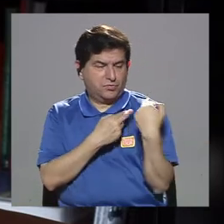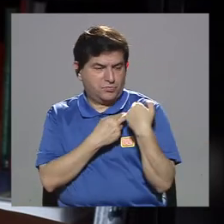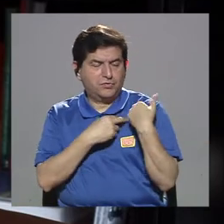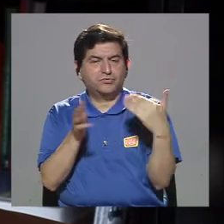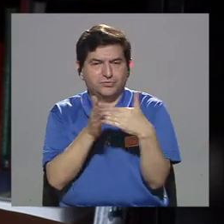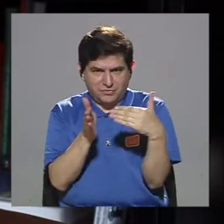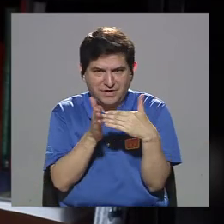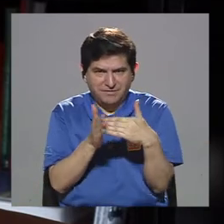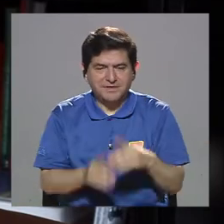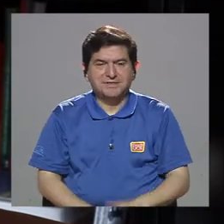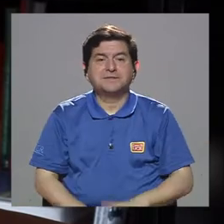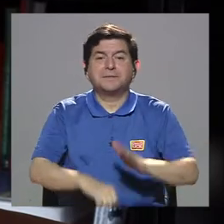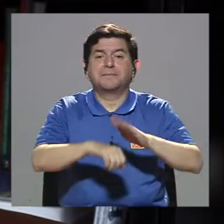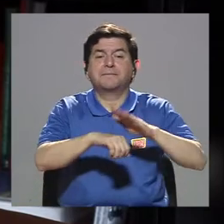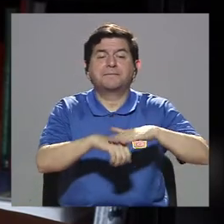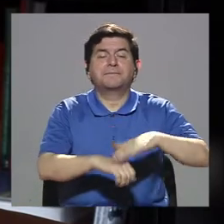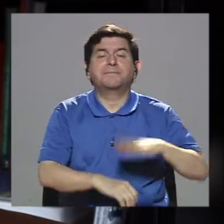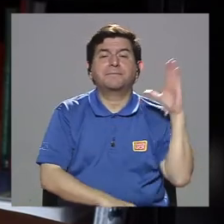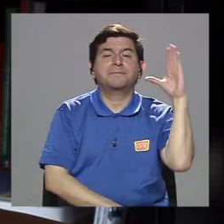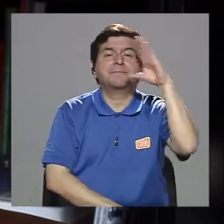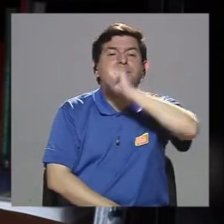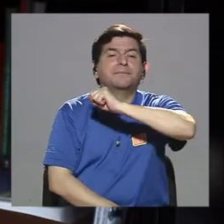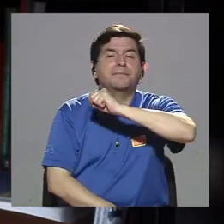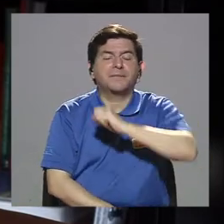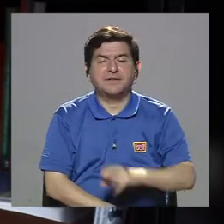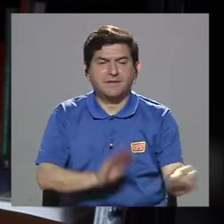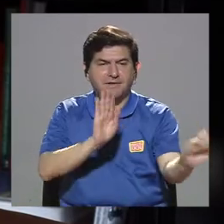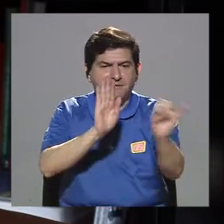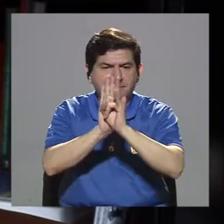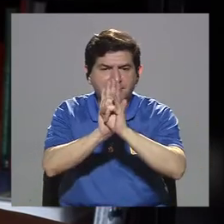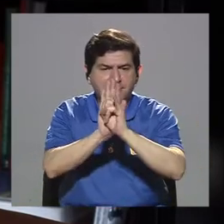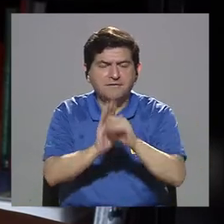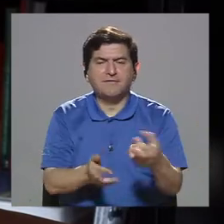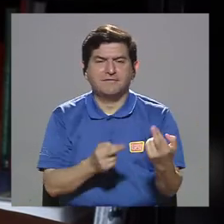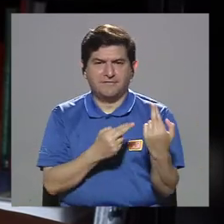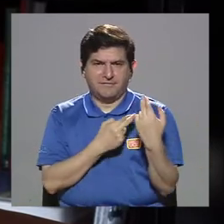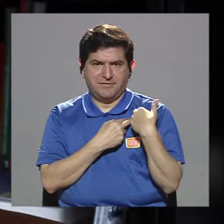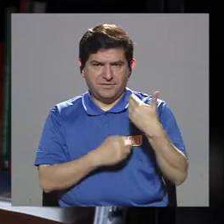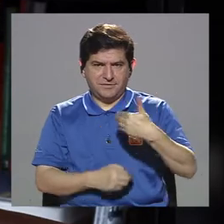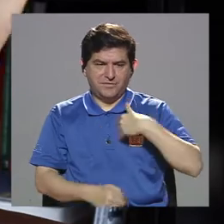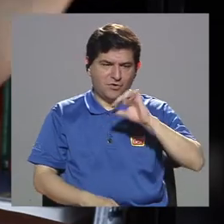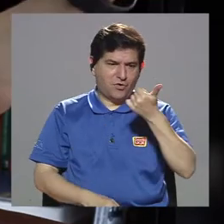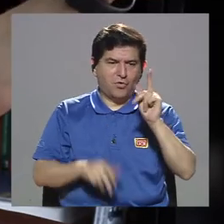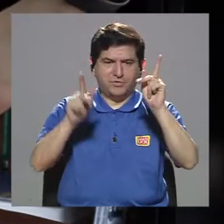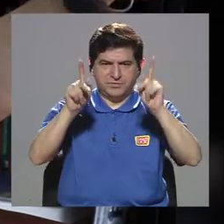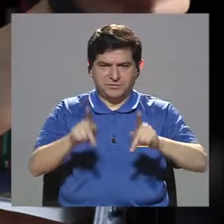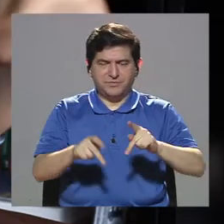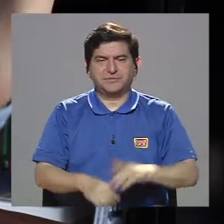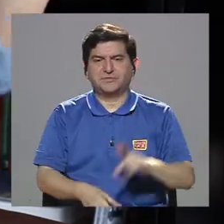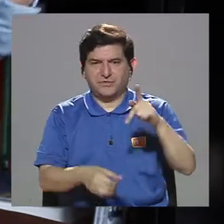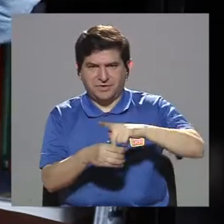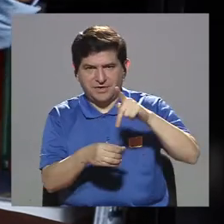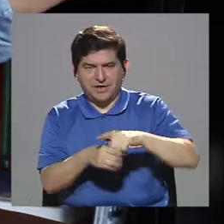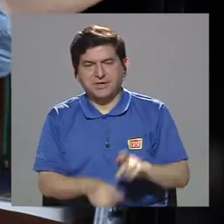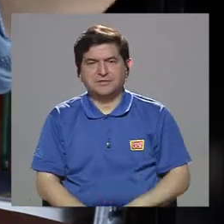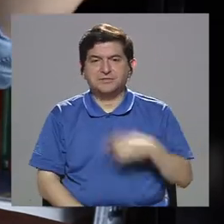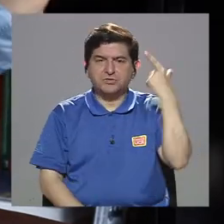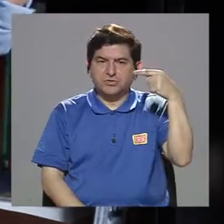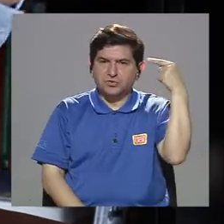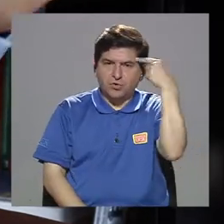responsabilidad a nosotros, sino que nos permite ver, además, identificar cuál es la responsabilidad que tienen otros actores, ya sea